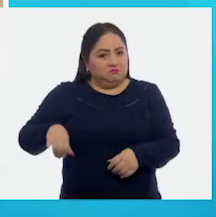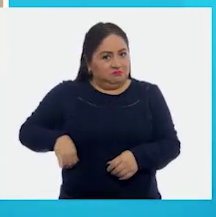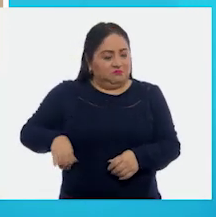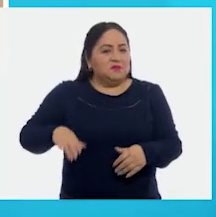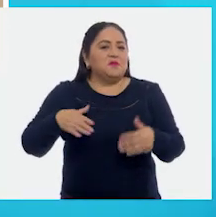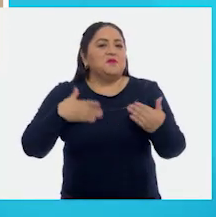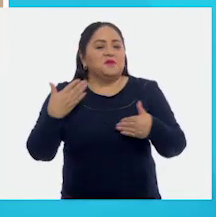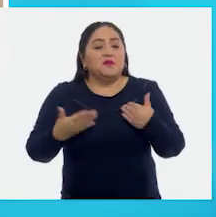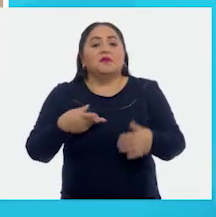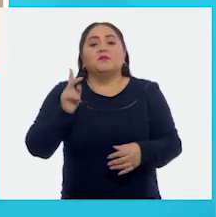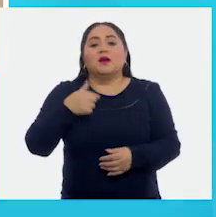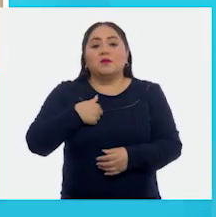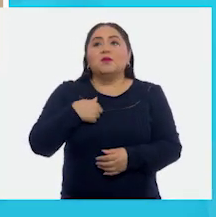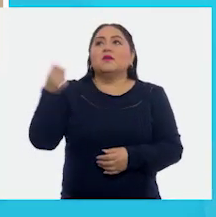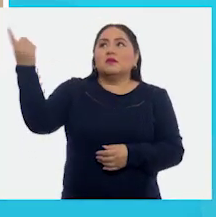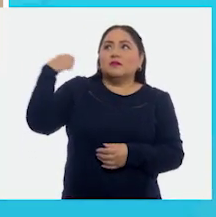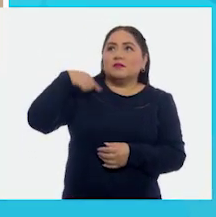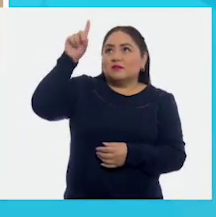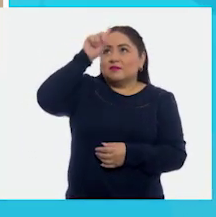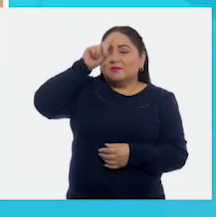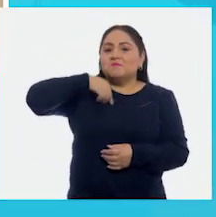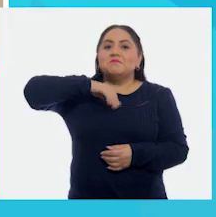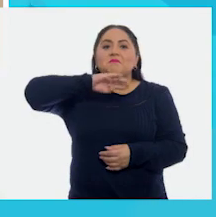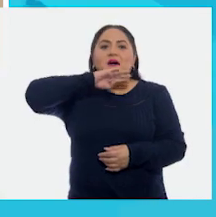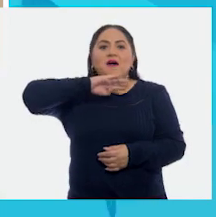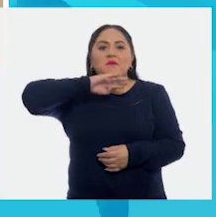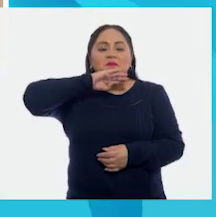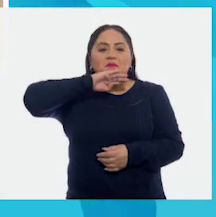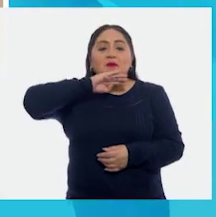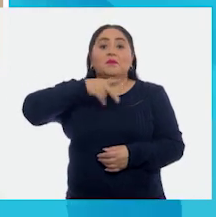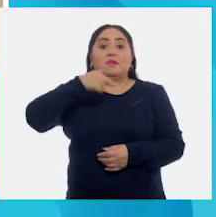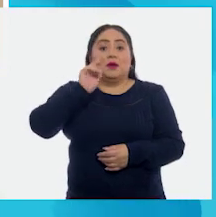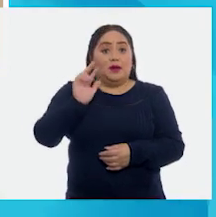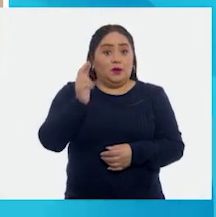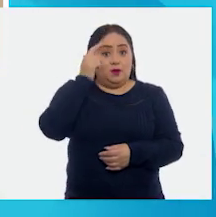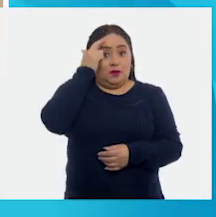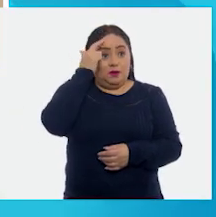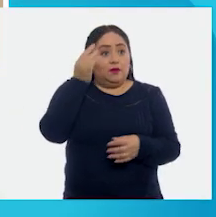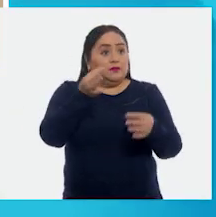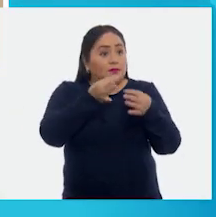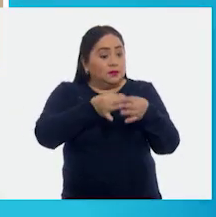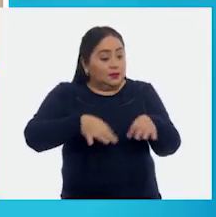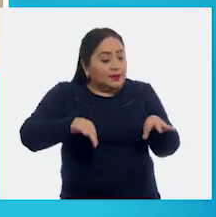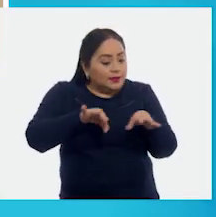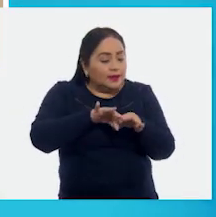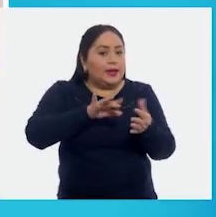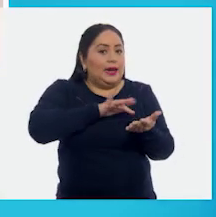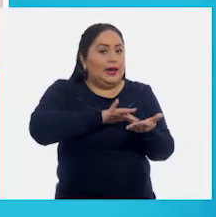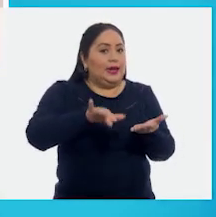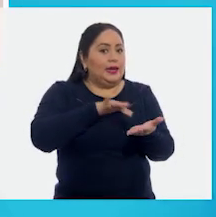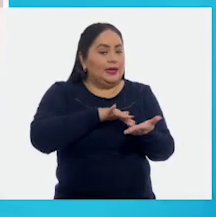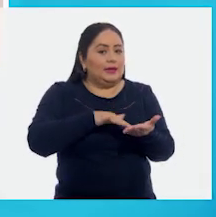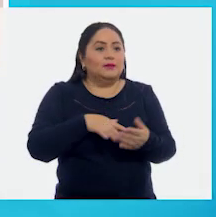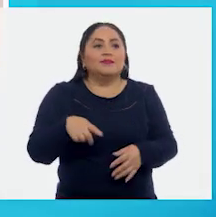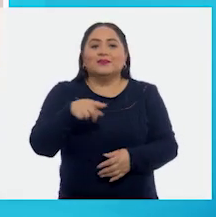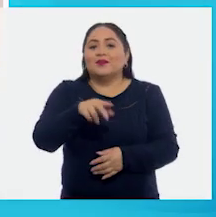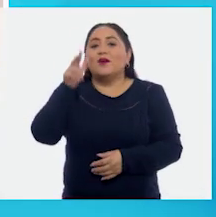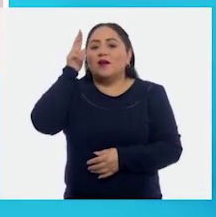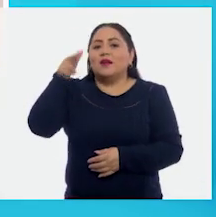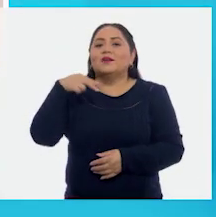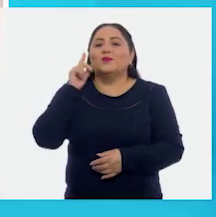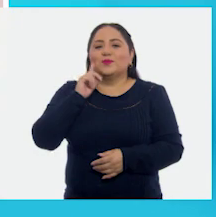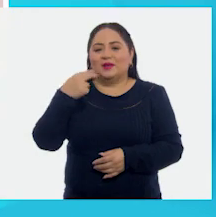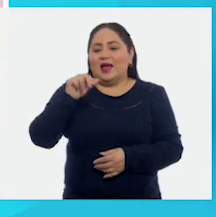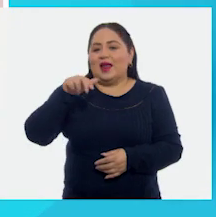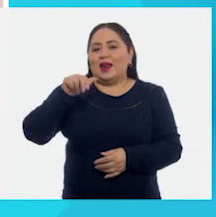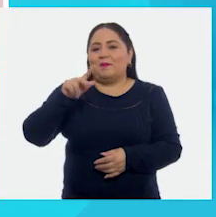divertido, y a mí me lo recomendó mi mamá. Y recuerden, es muy importante leer. Hola, mi nombre